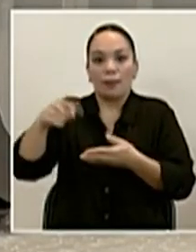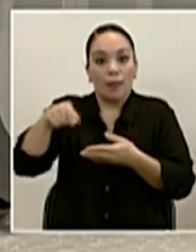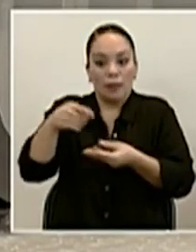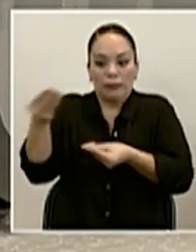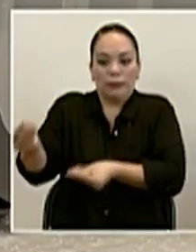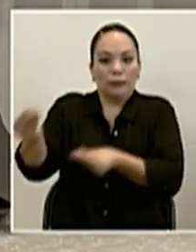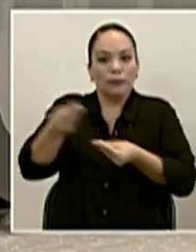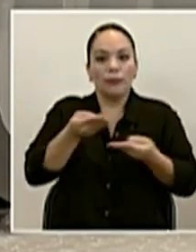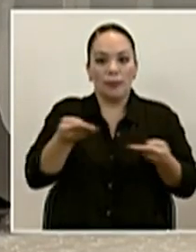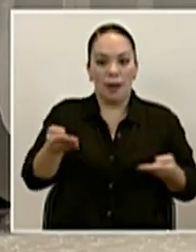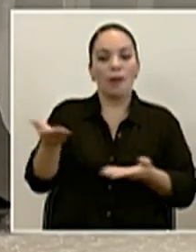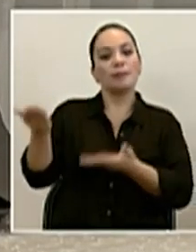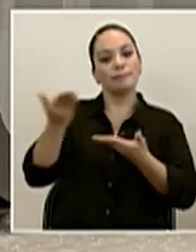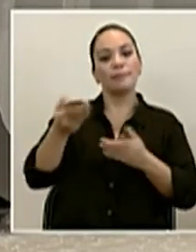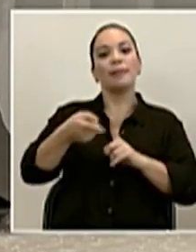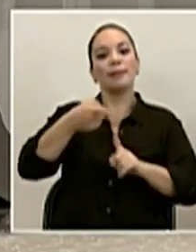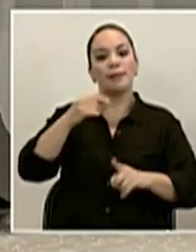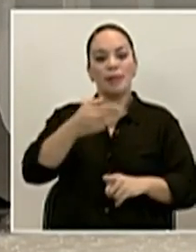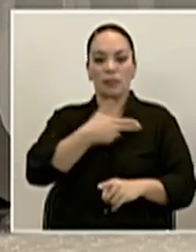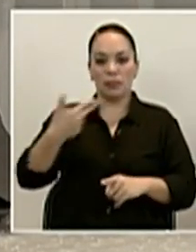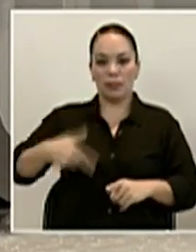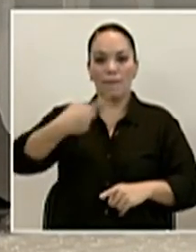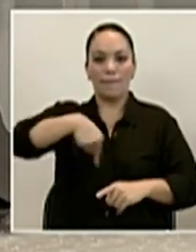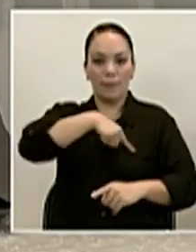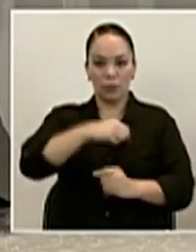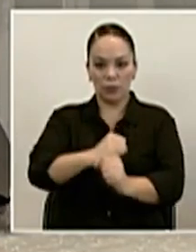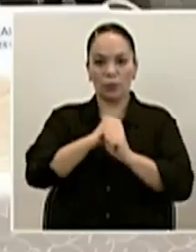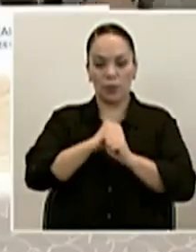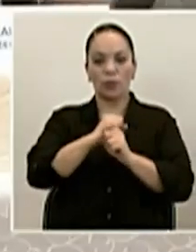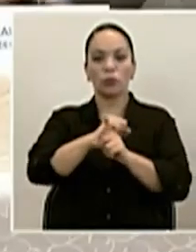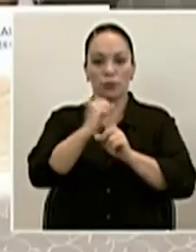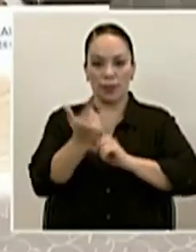la llegan desde China para nuestra seguridad social.